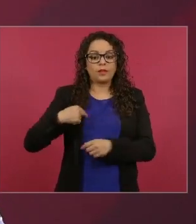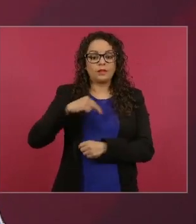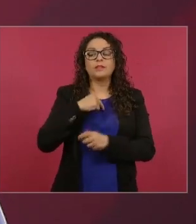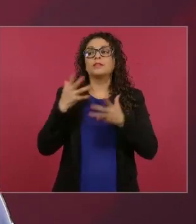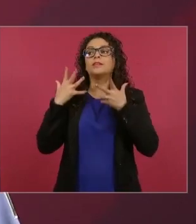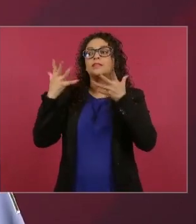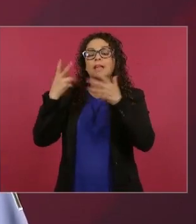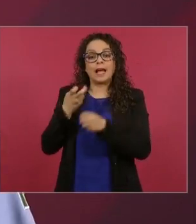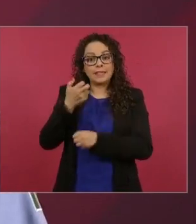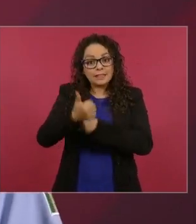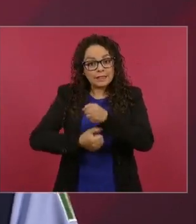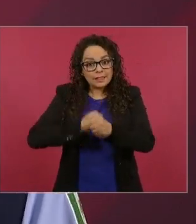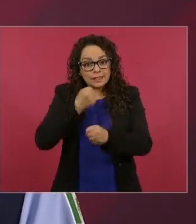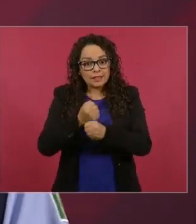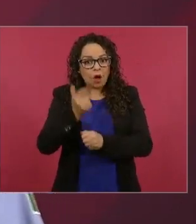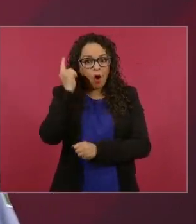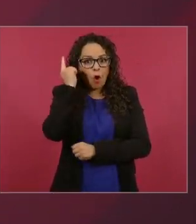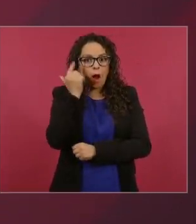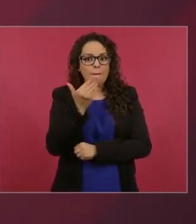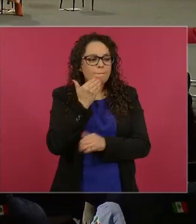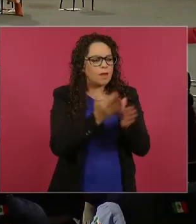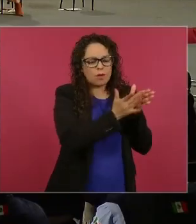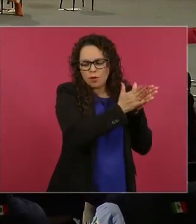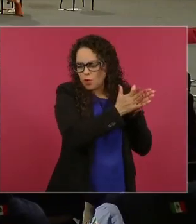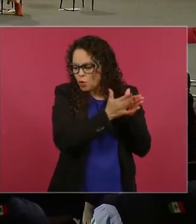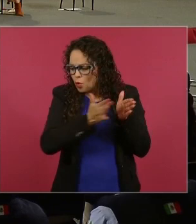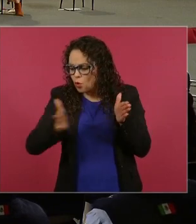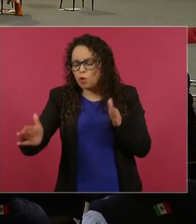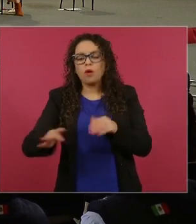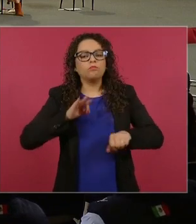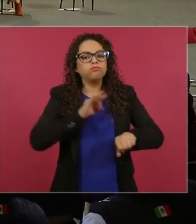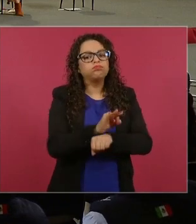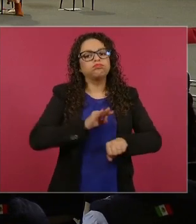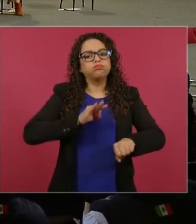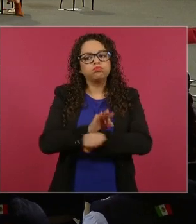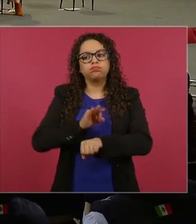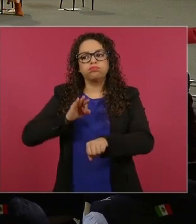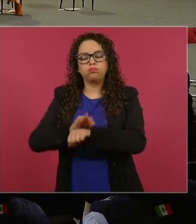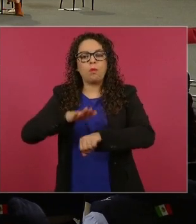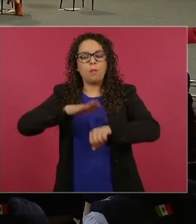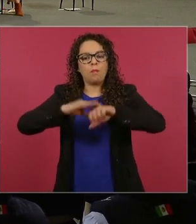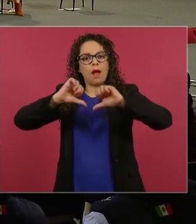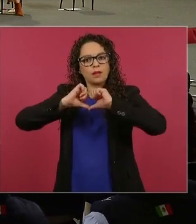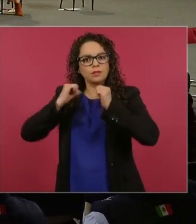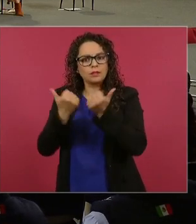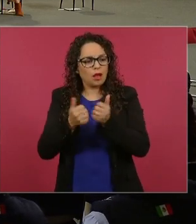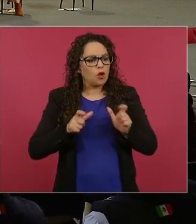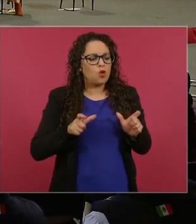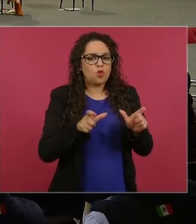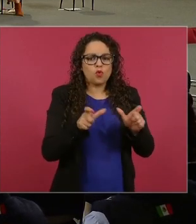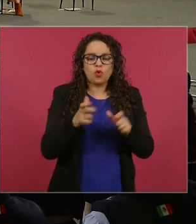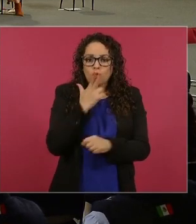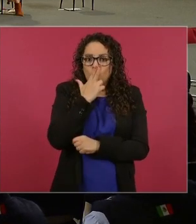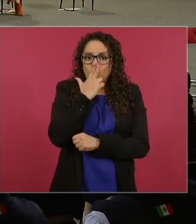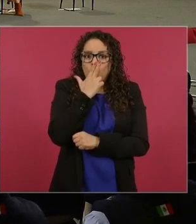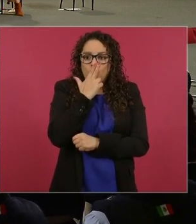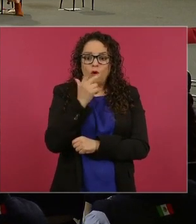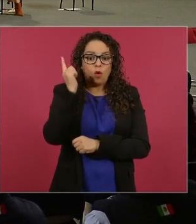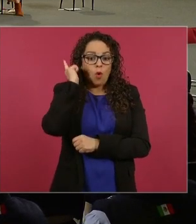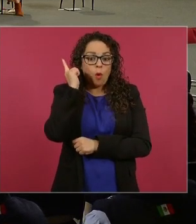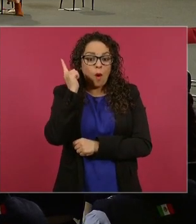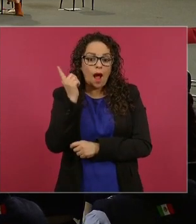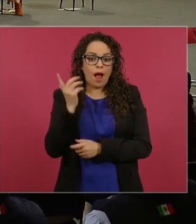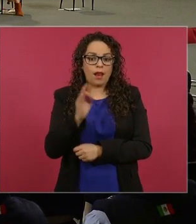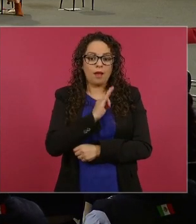y la etapa del gobierno de las áreas naturales porque consideramos que la presente administración puede pasar a la historia al ser la que más áreas